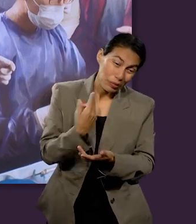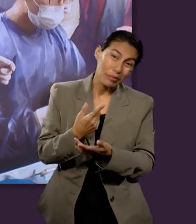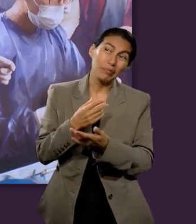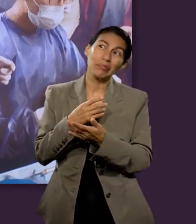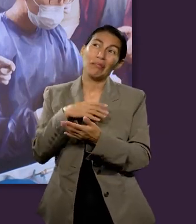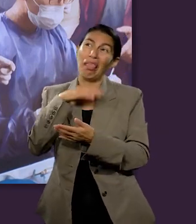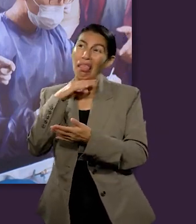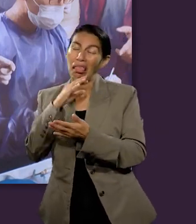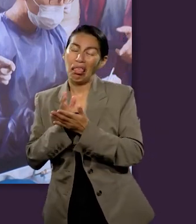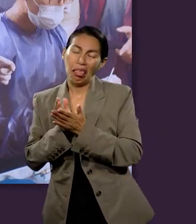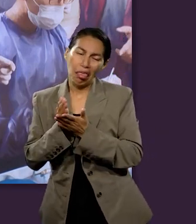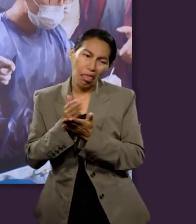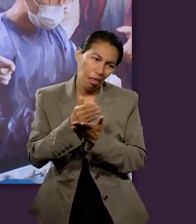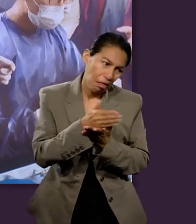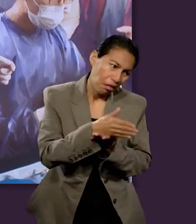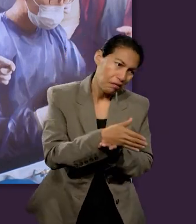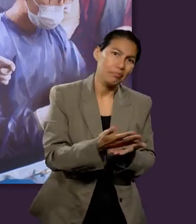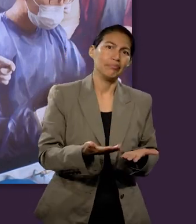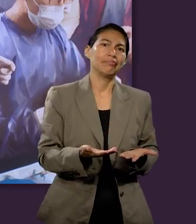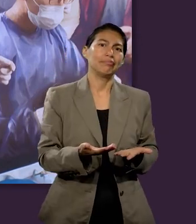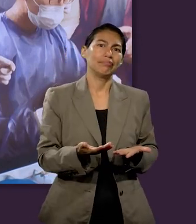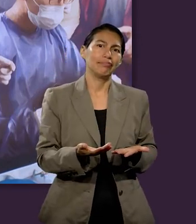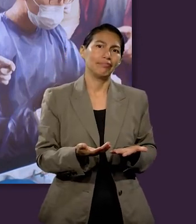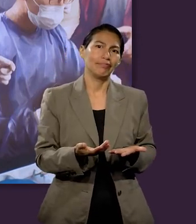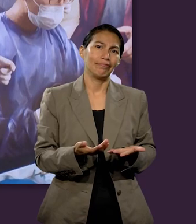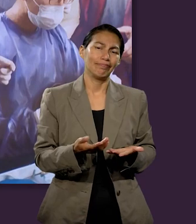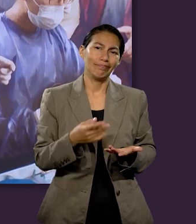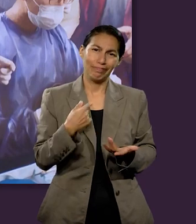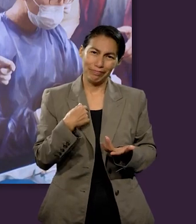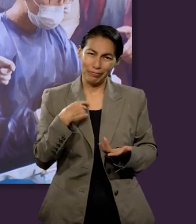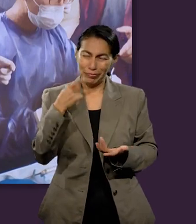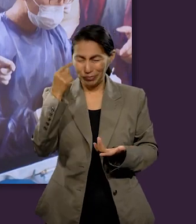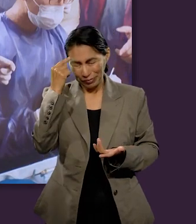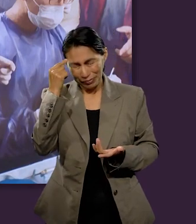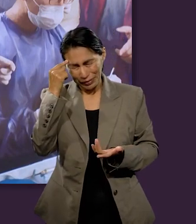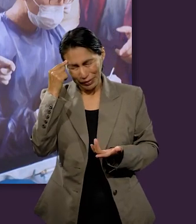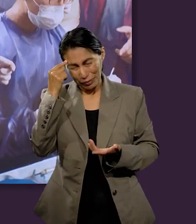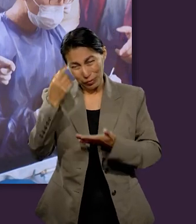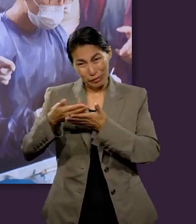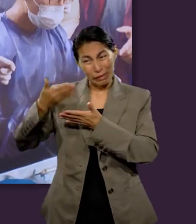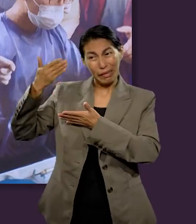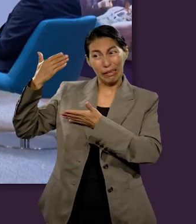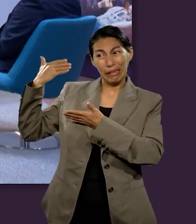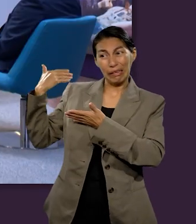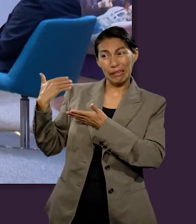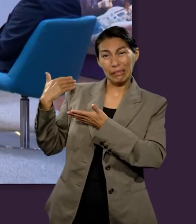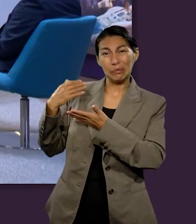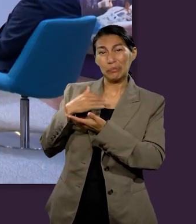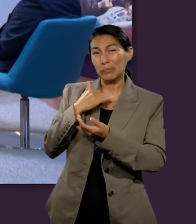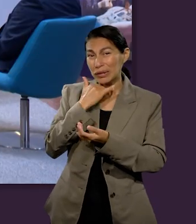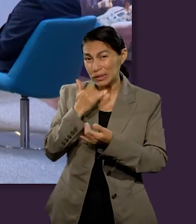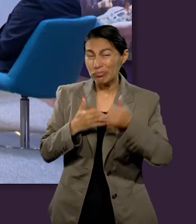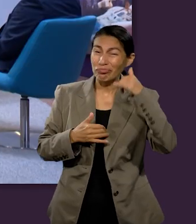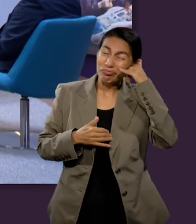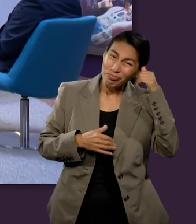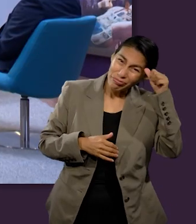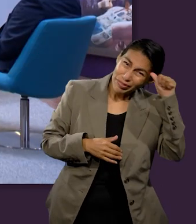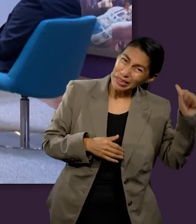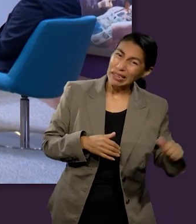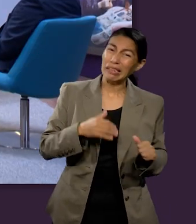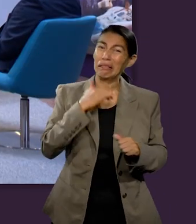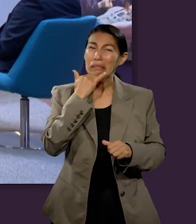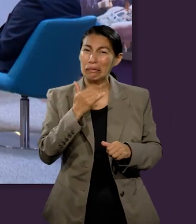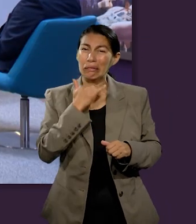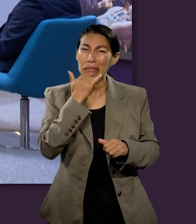del plan original. Pero sabemos, ahora viendo hacia atrás, que las cosas no fueron así. Y entonces todas